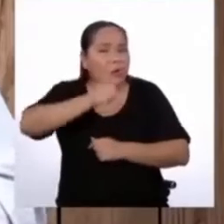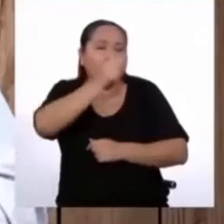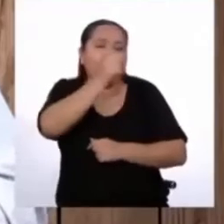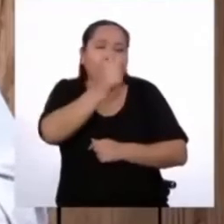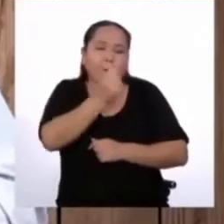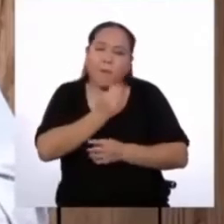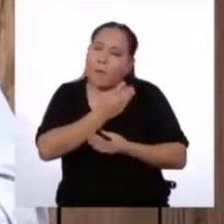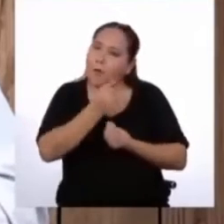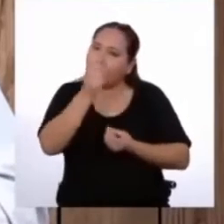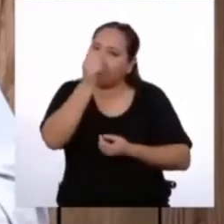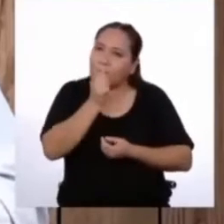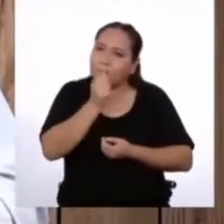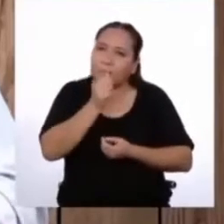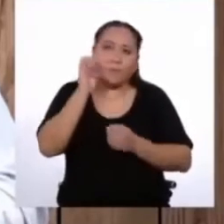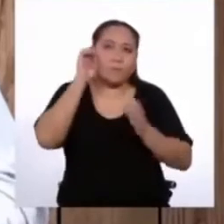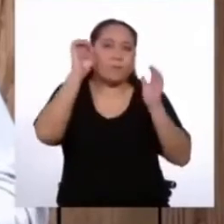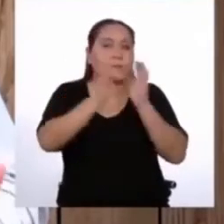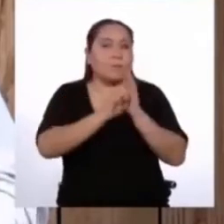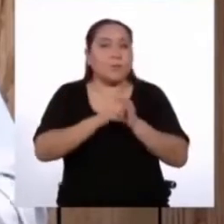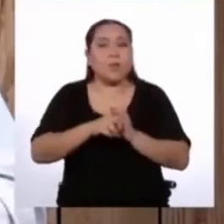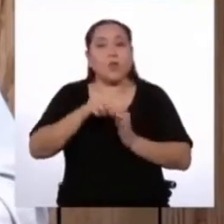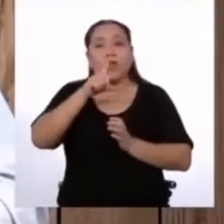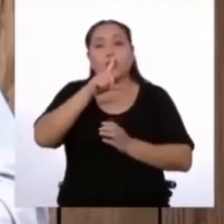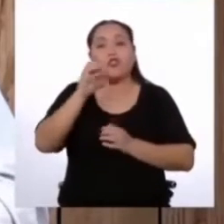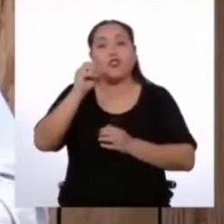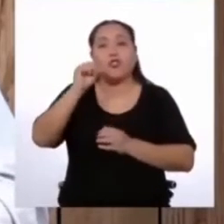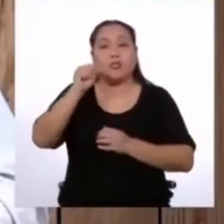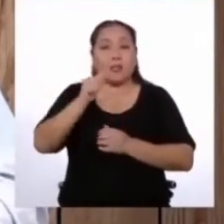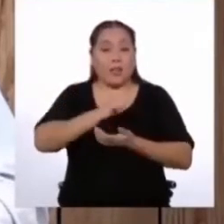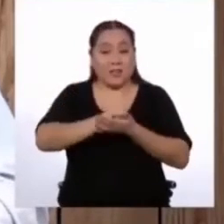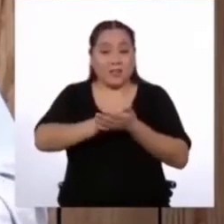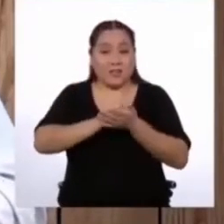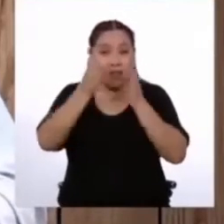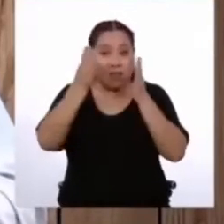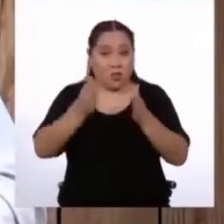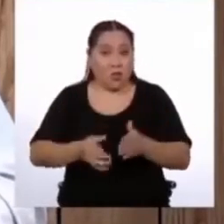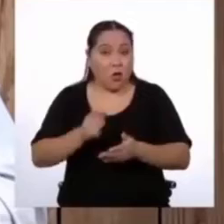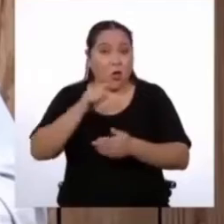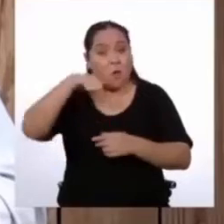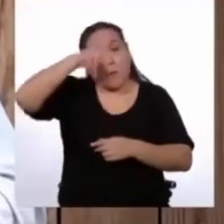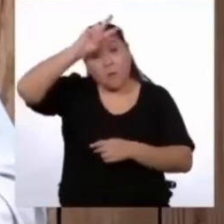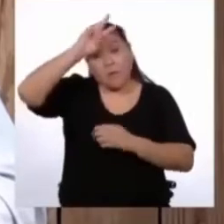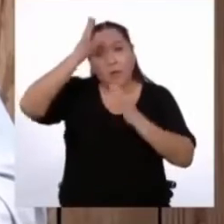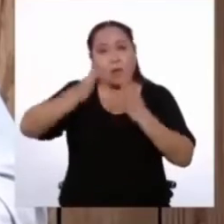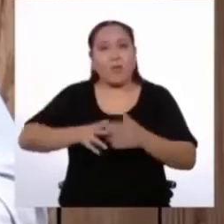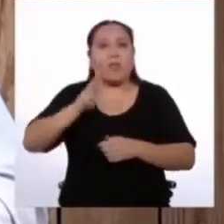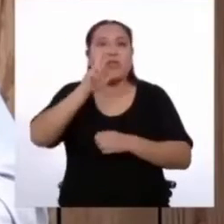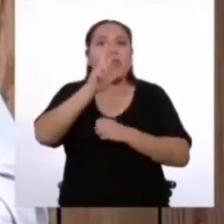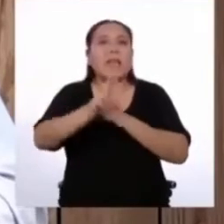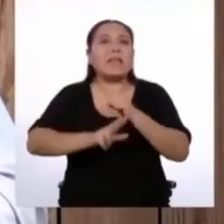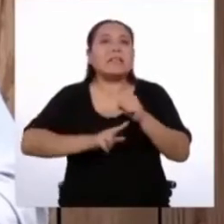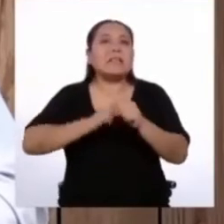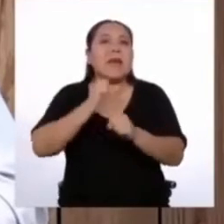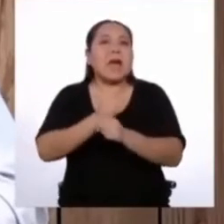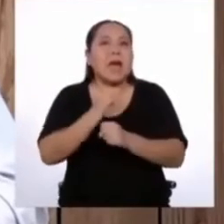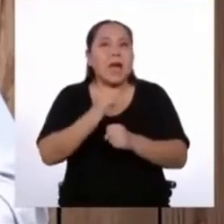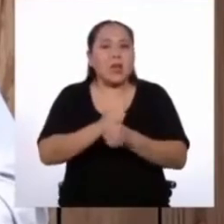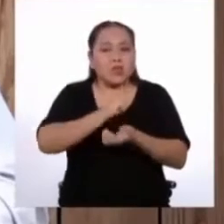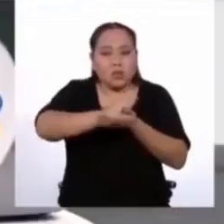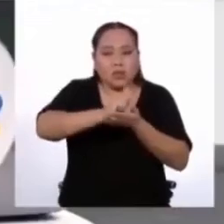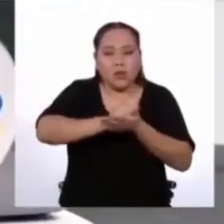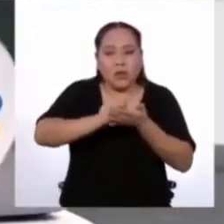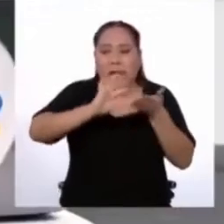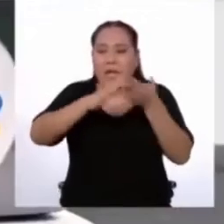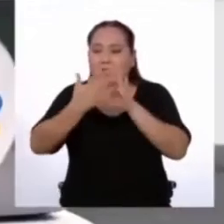Mucha paciencia. Por ejemplo, Mario Vargas Llosa, el escritor peruano, tardó tres años en escribir su obra La ciudad y los